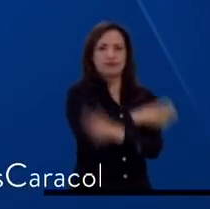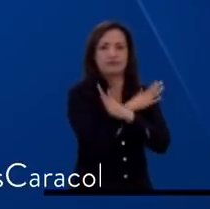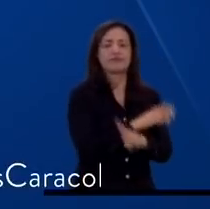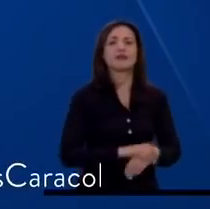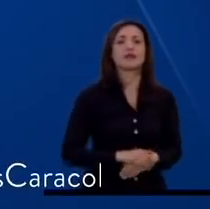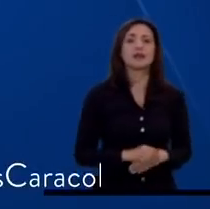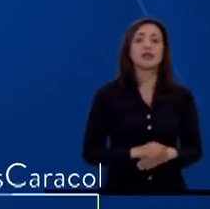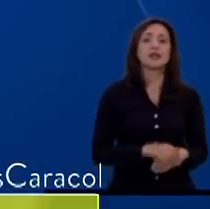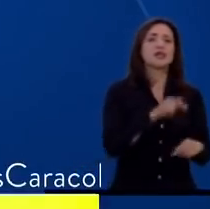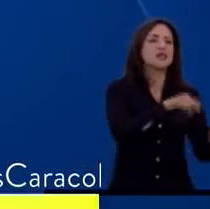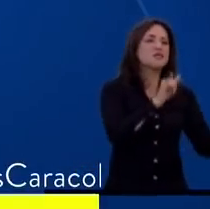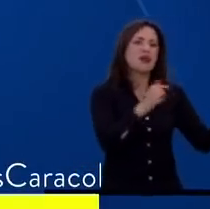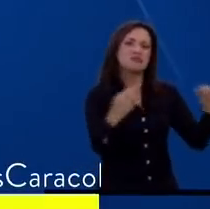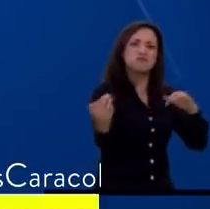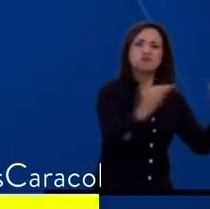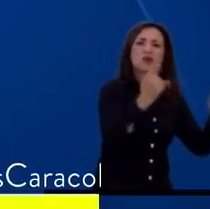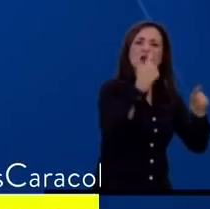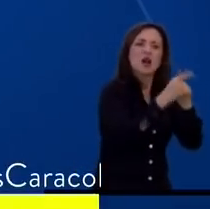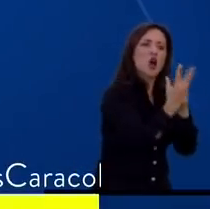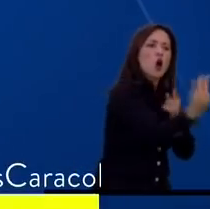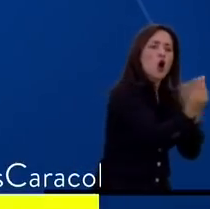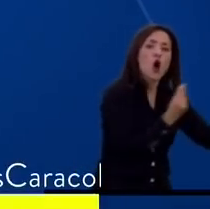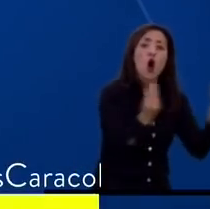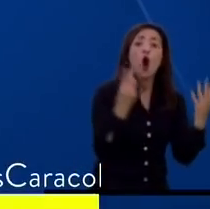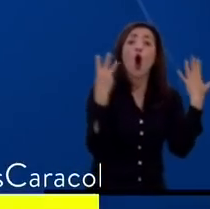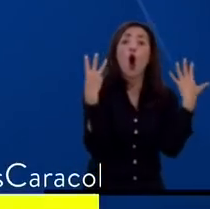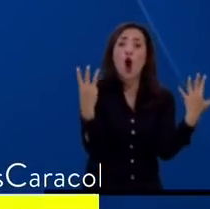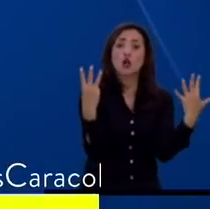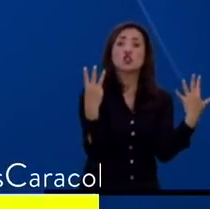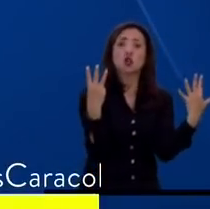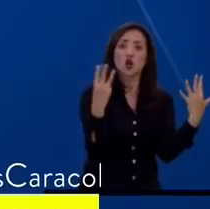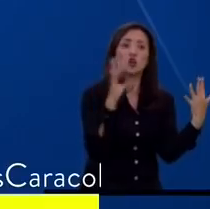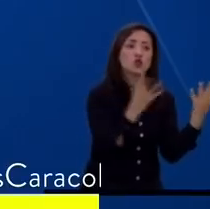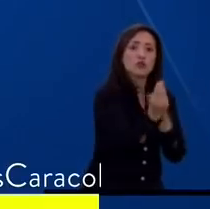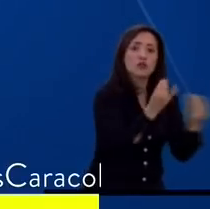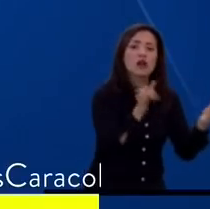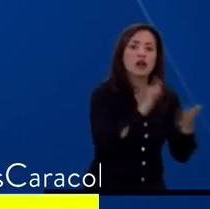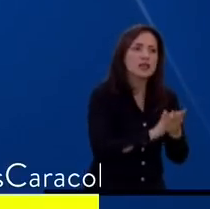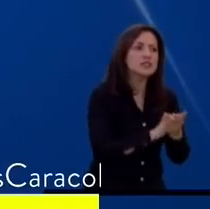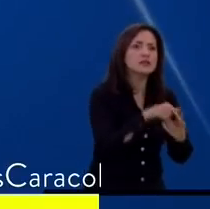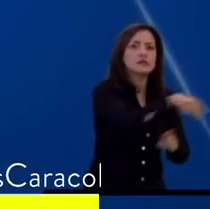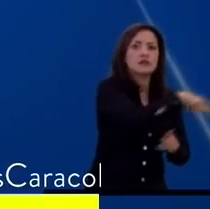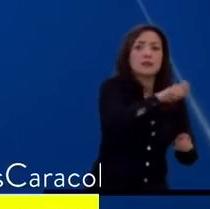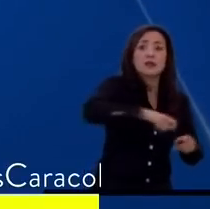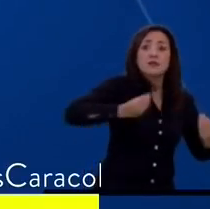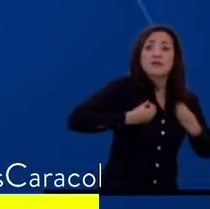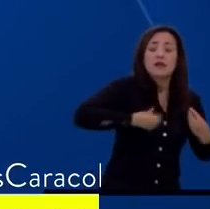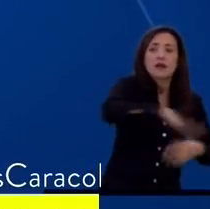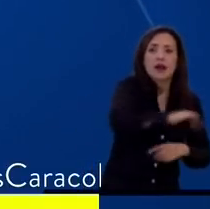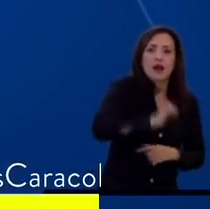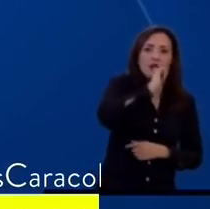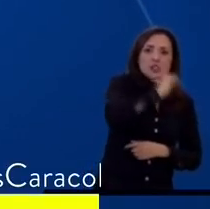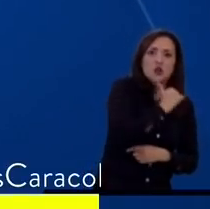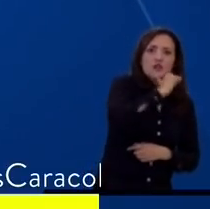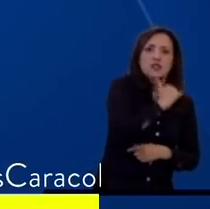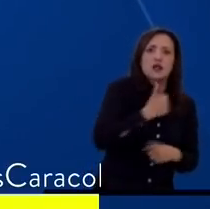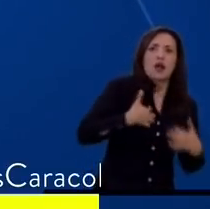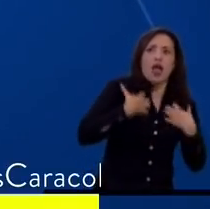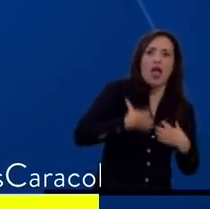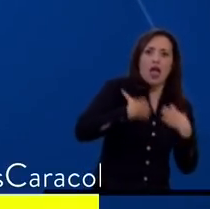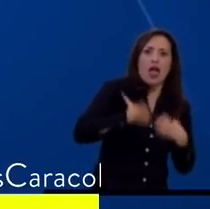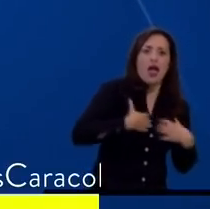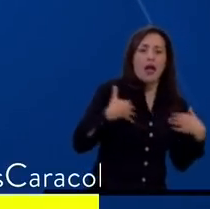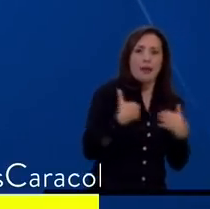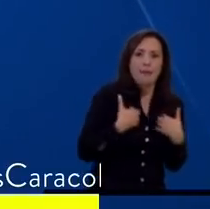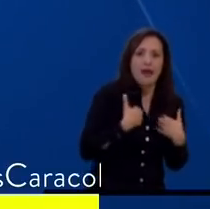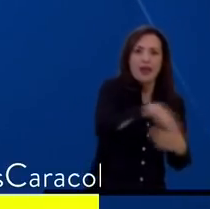La disputa entre más de ocho grupos armados ilegales ha condenado a los habitantes de los municipios del Pacífico Nariñense a vivir bajo la zozobra